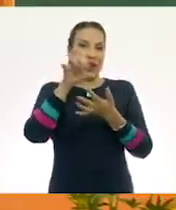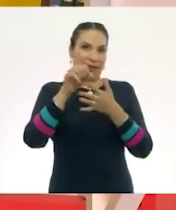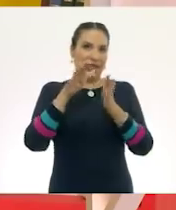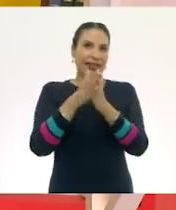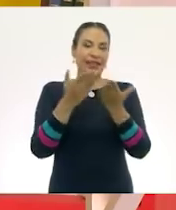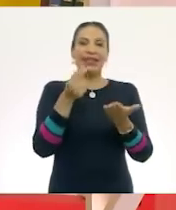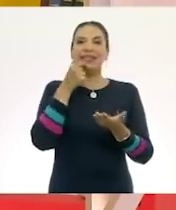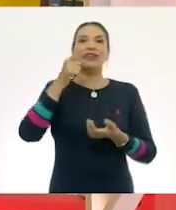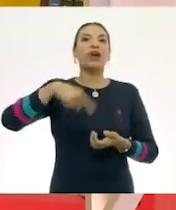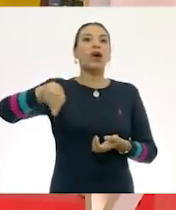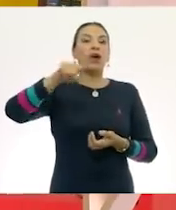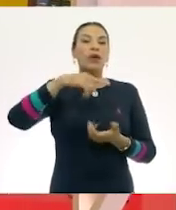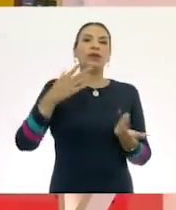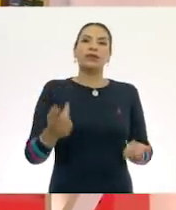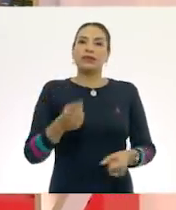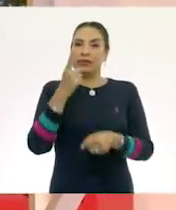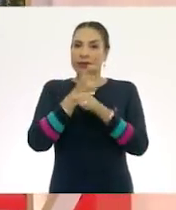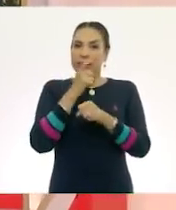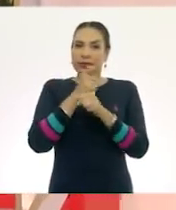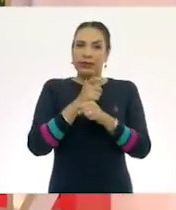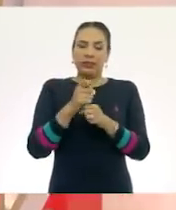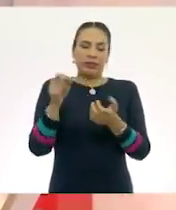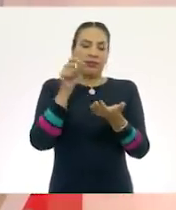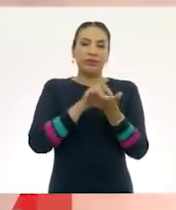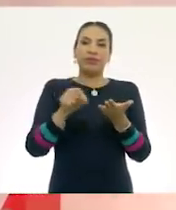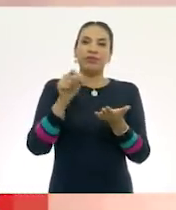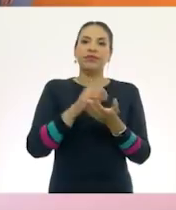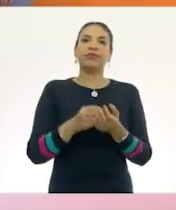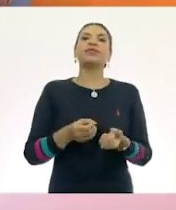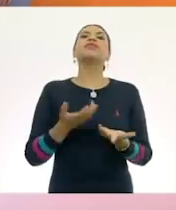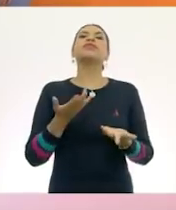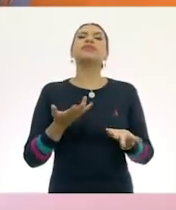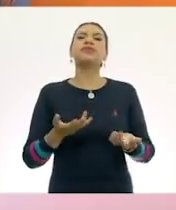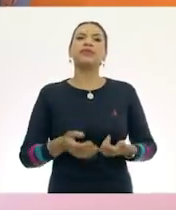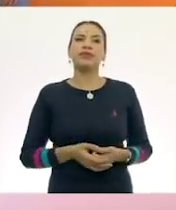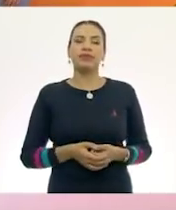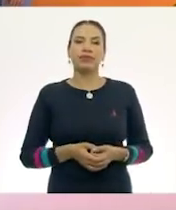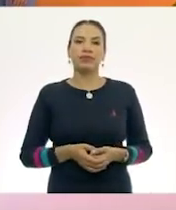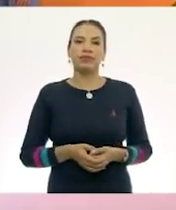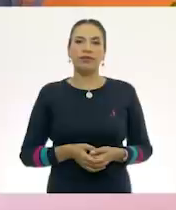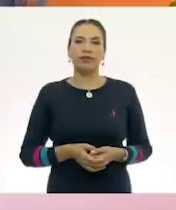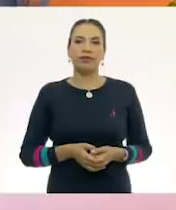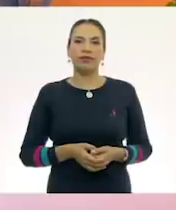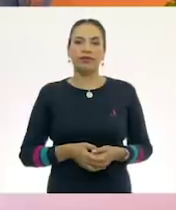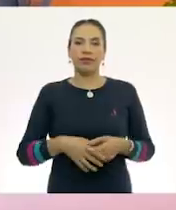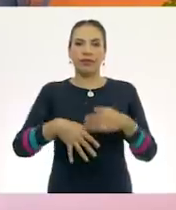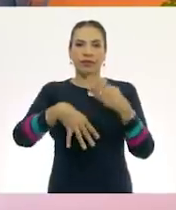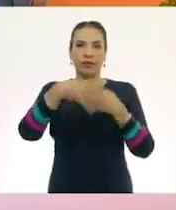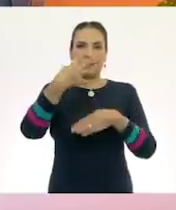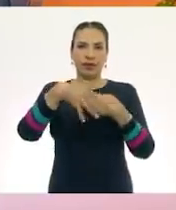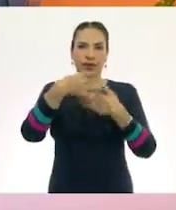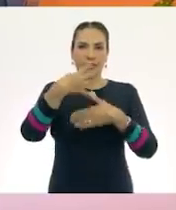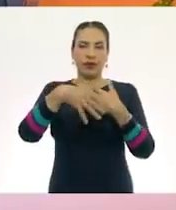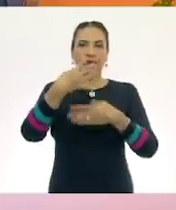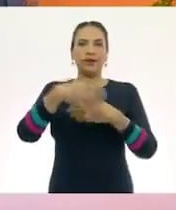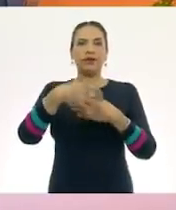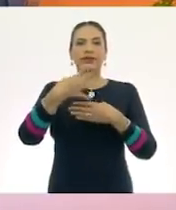para los niños que son. Primero vamos a anotar entonces que son catorce